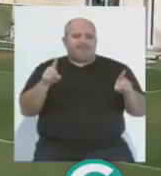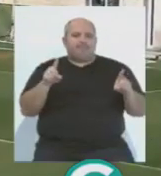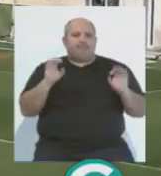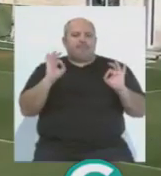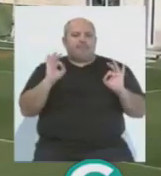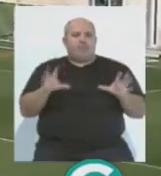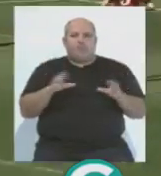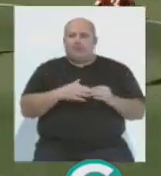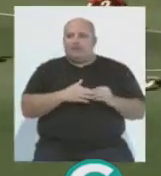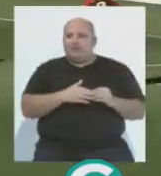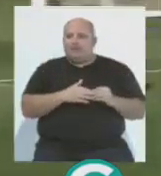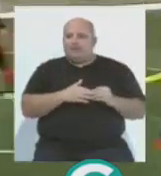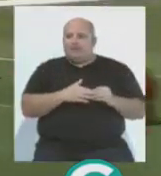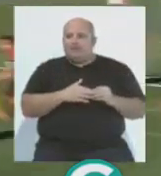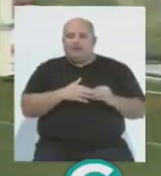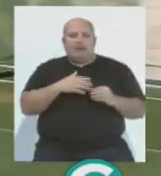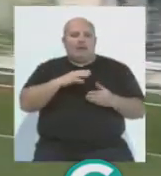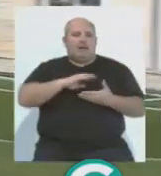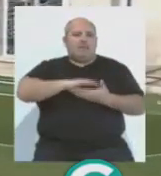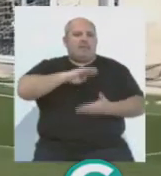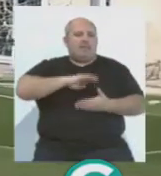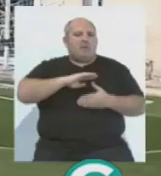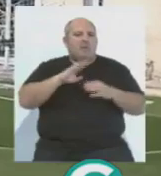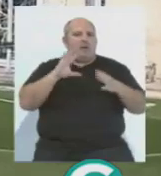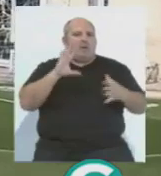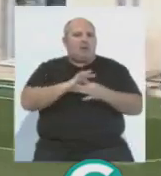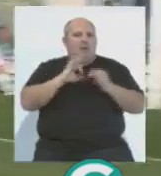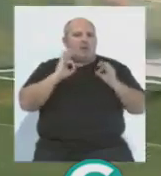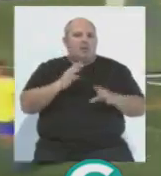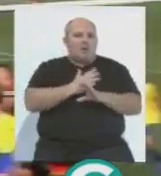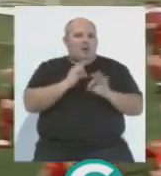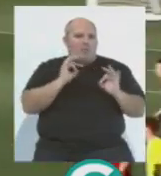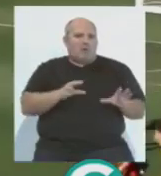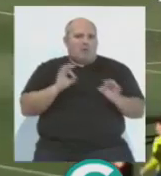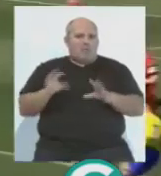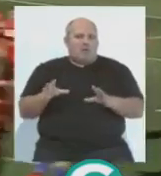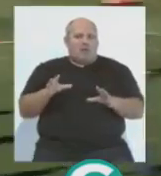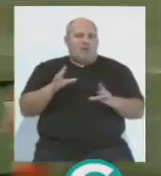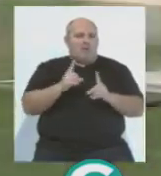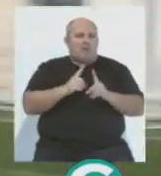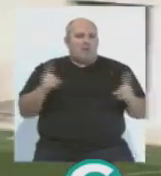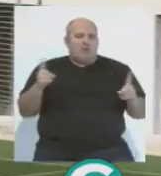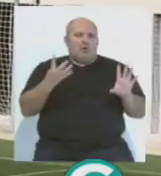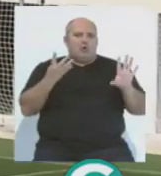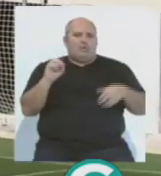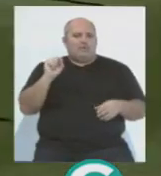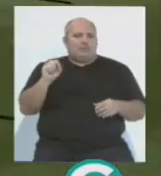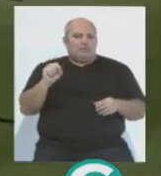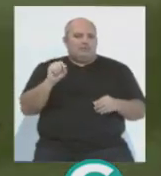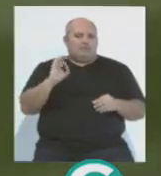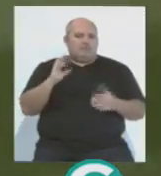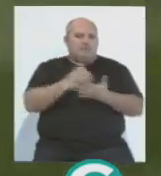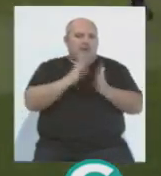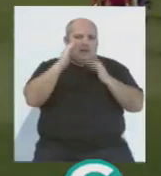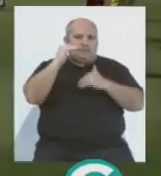la misma capacidad, diríamos, de jugar y que los partidos duran 90 minutos y hay que estar